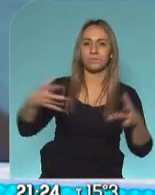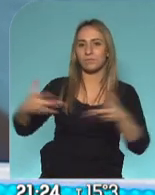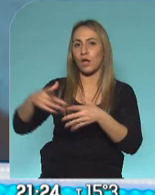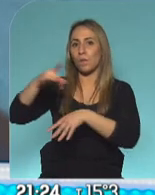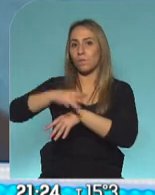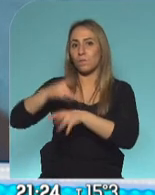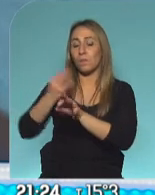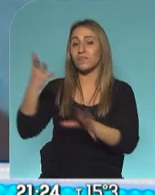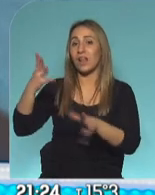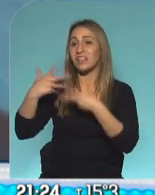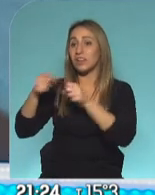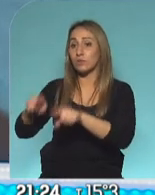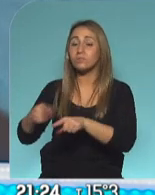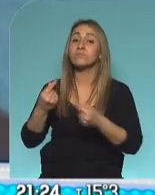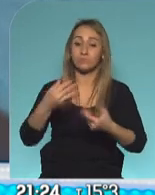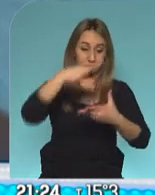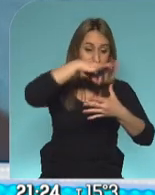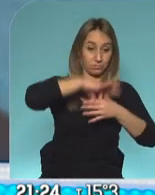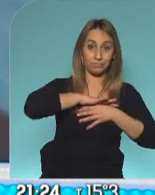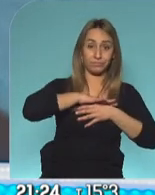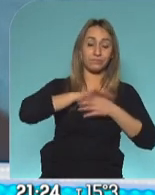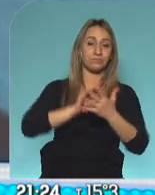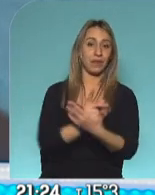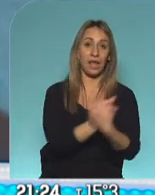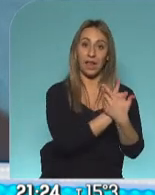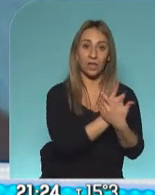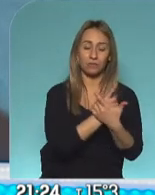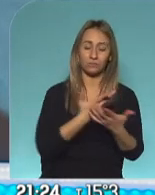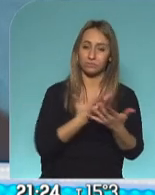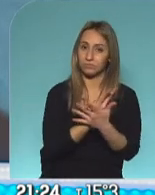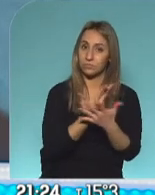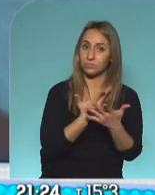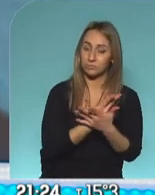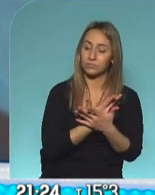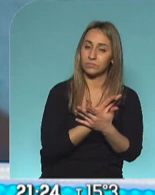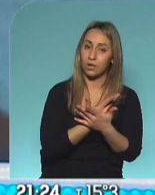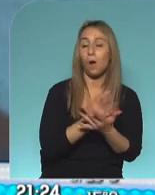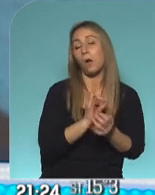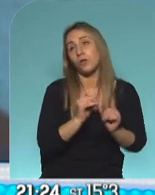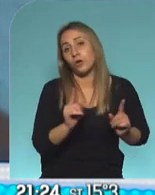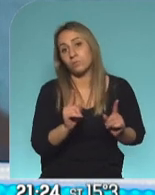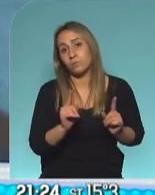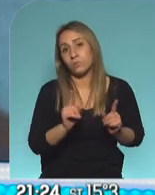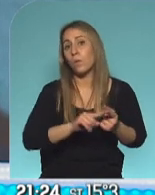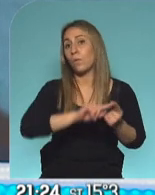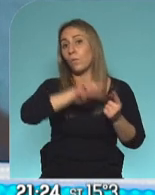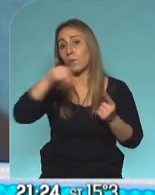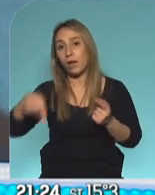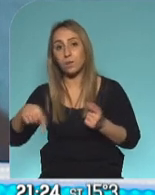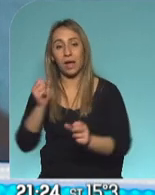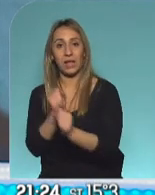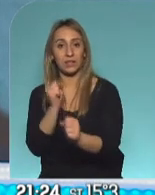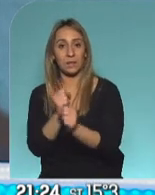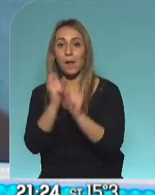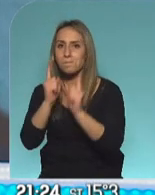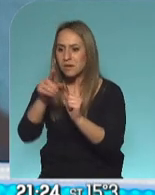No queda otra, te contagiaste, te aislaron, la pasaste mal o no tan mal, volviste a trabajar